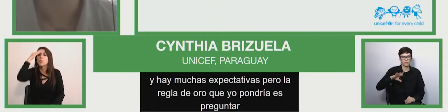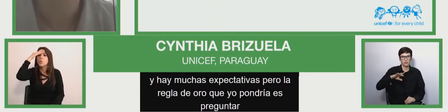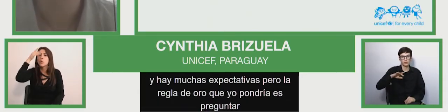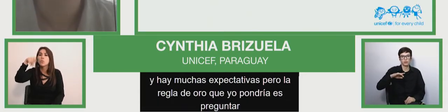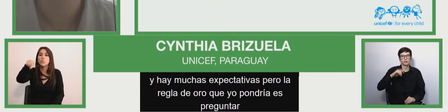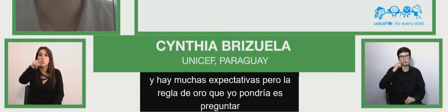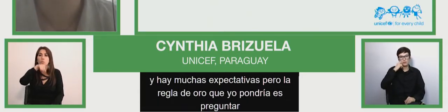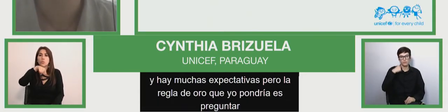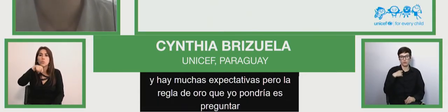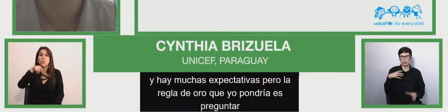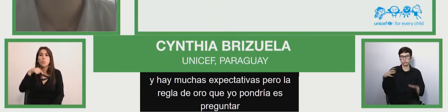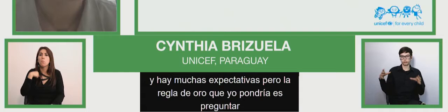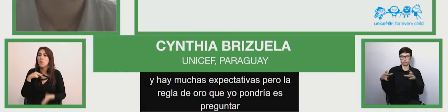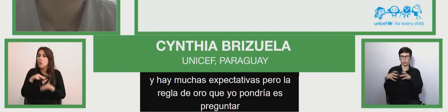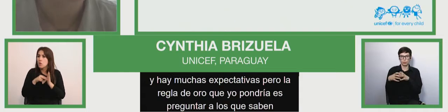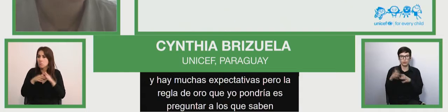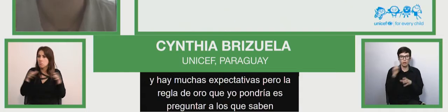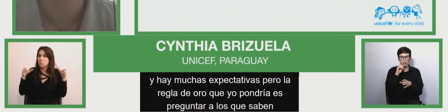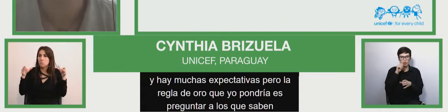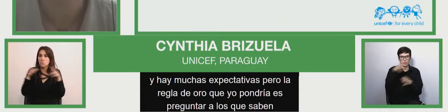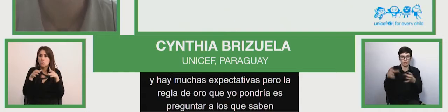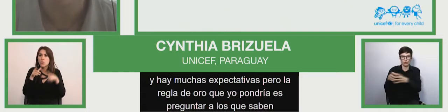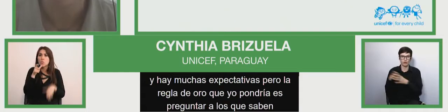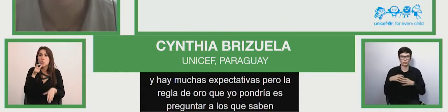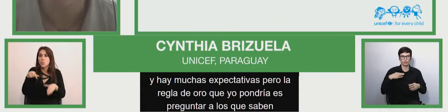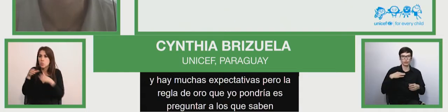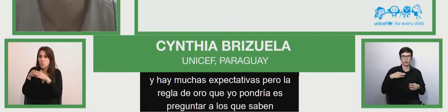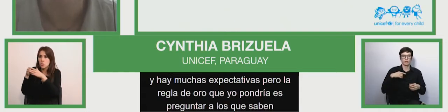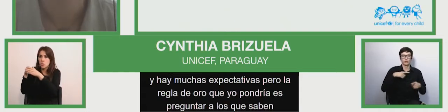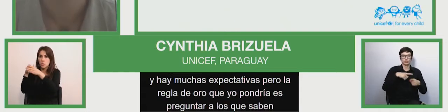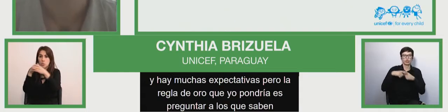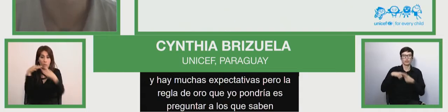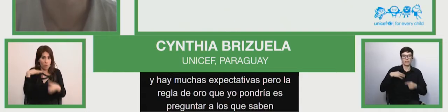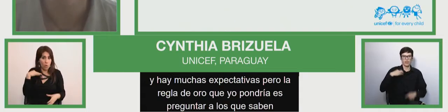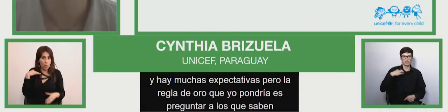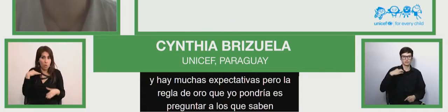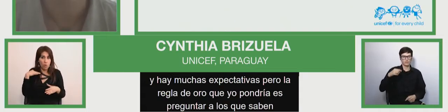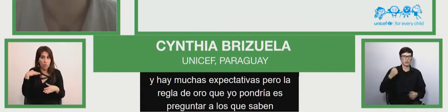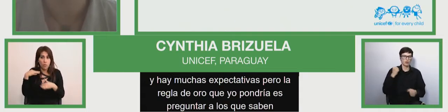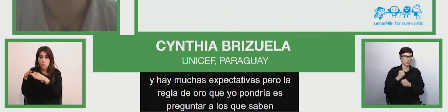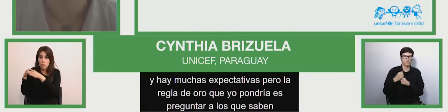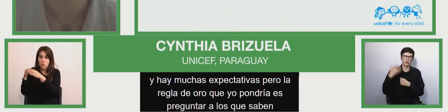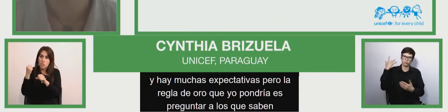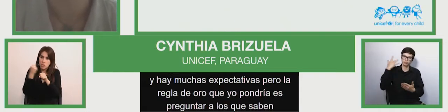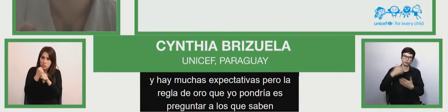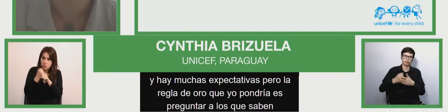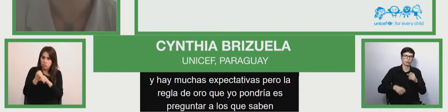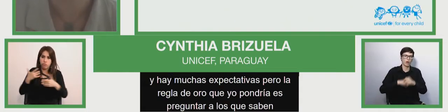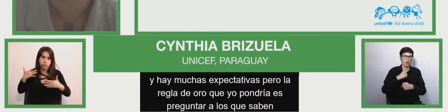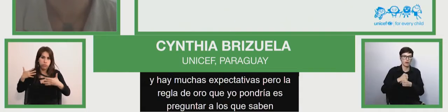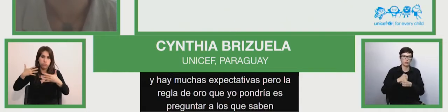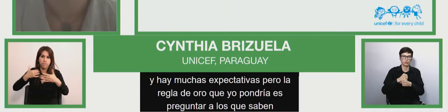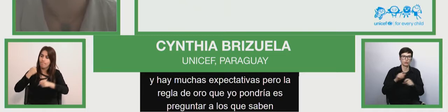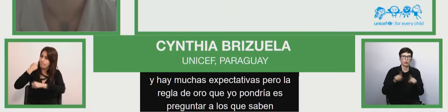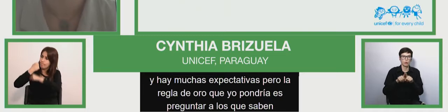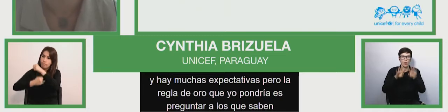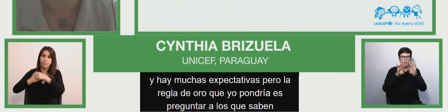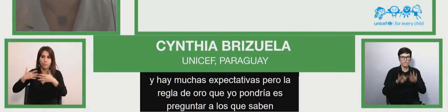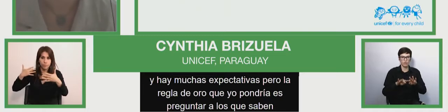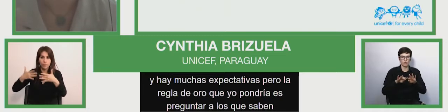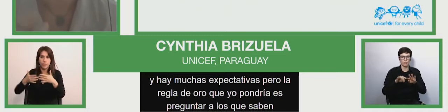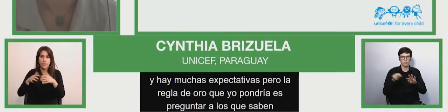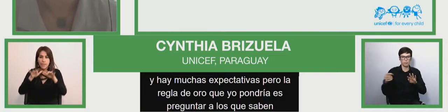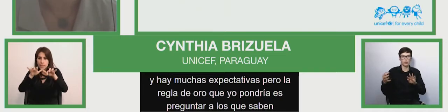juntarnos con las organizaciones de la sociedad civil que han estado trabajando por años, y ya nos destacaban esto y el informe del GEM lo